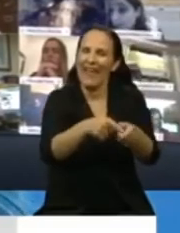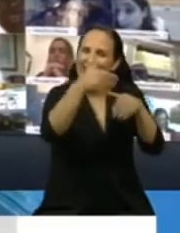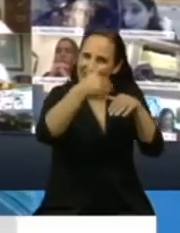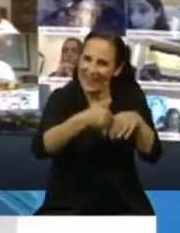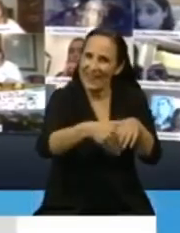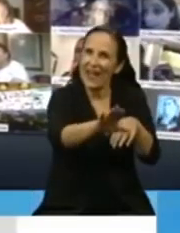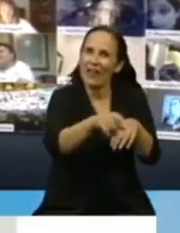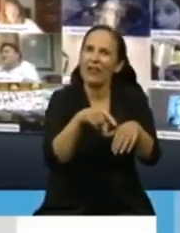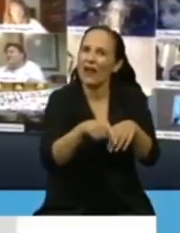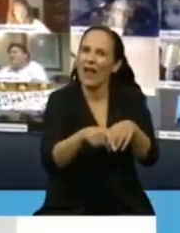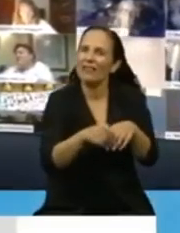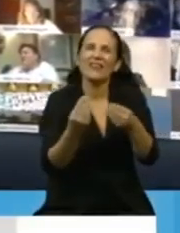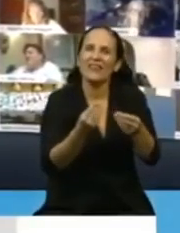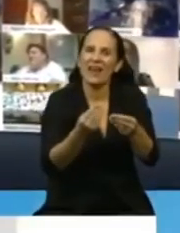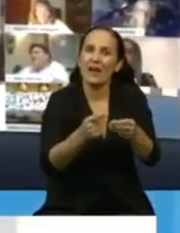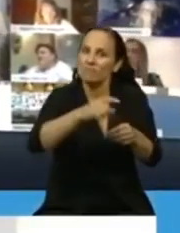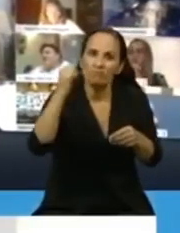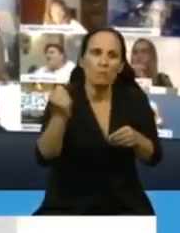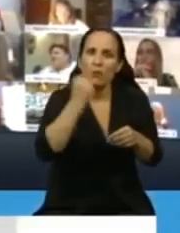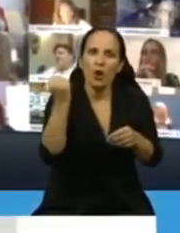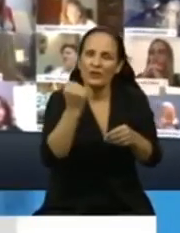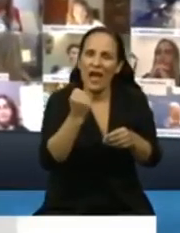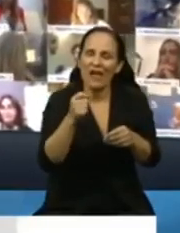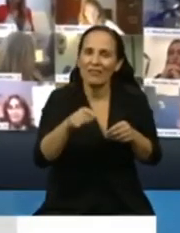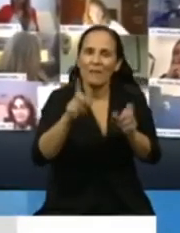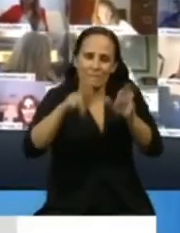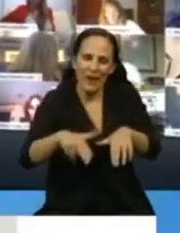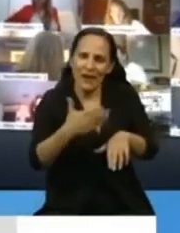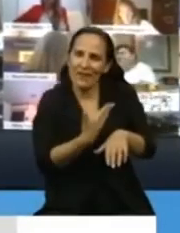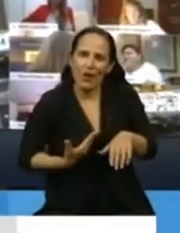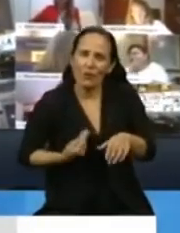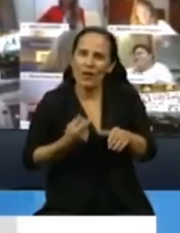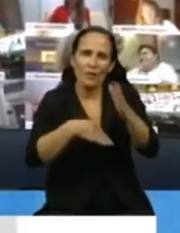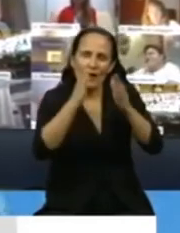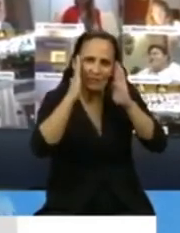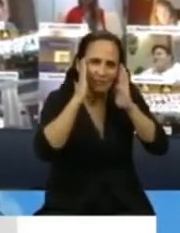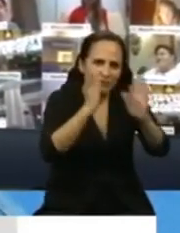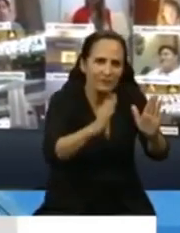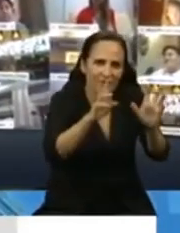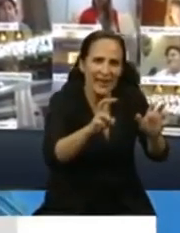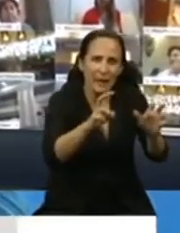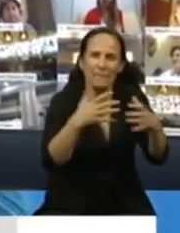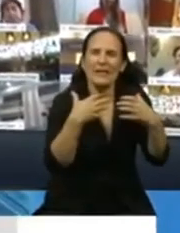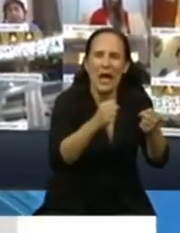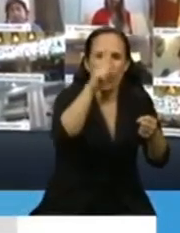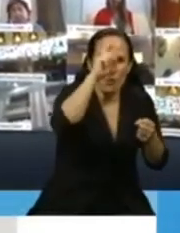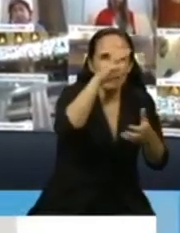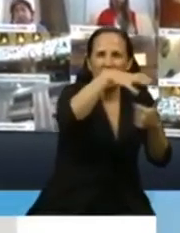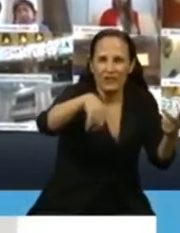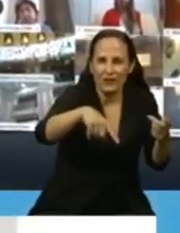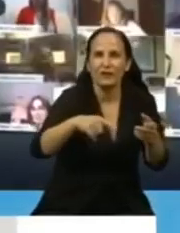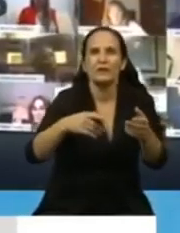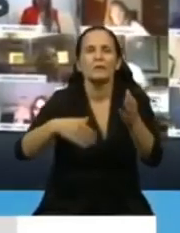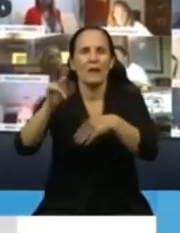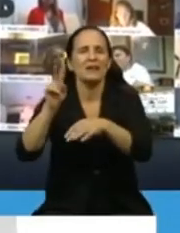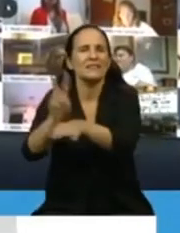pondremos como prioridad en la agenda nacional, que es la salud y la seguridad social, que son las bases